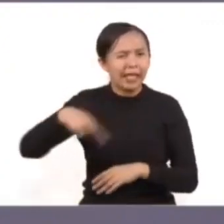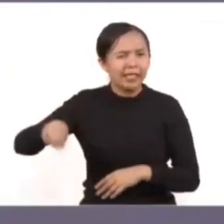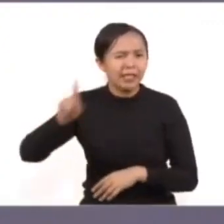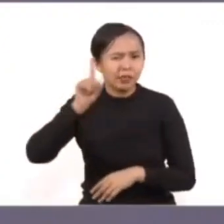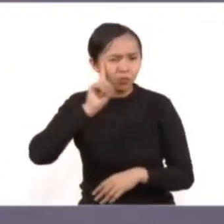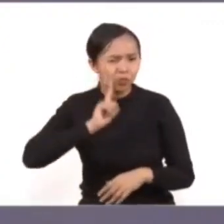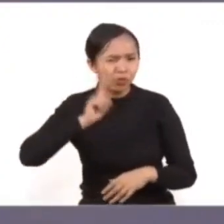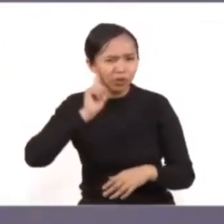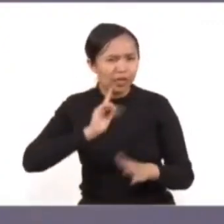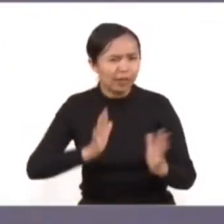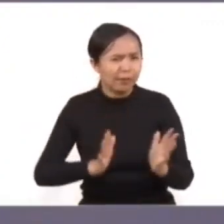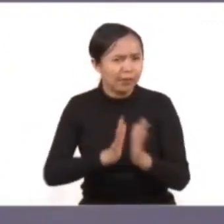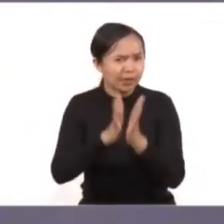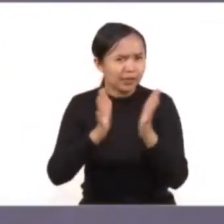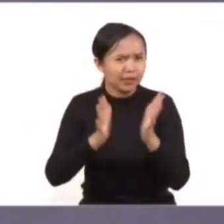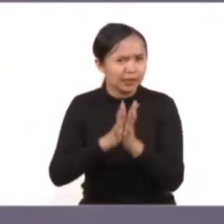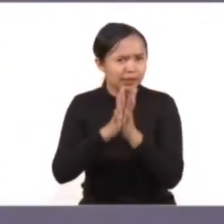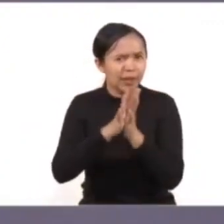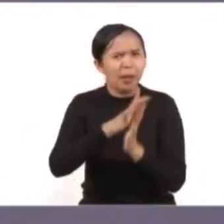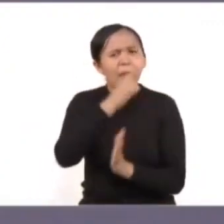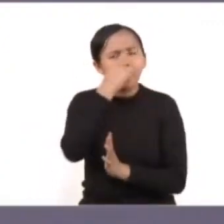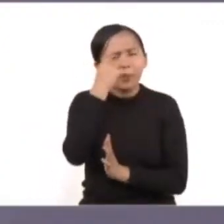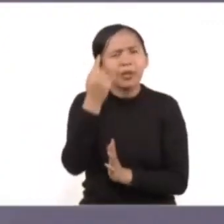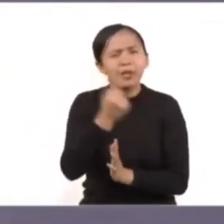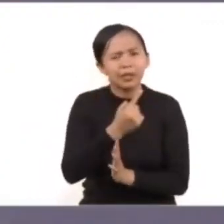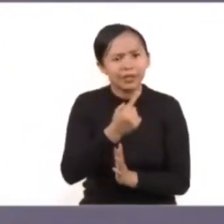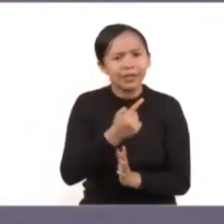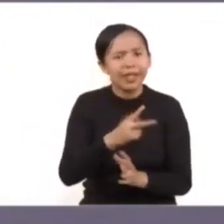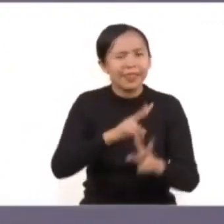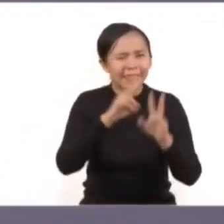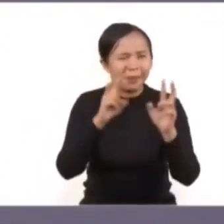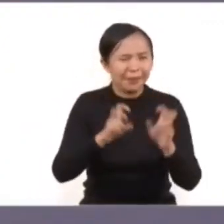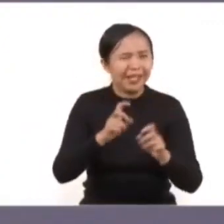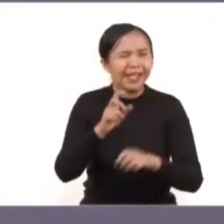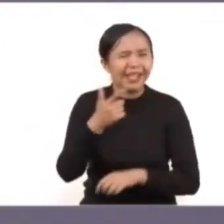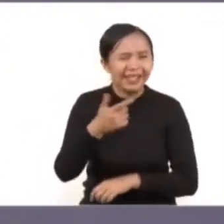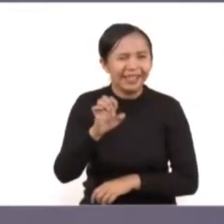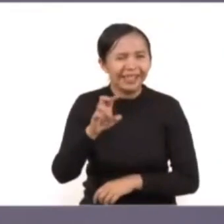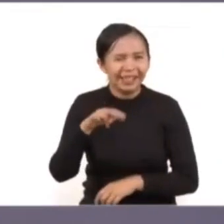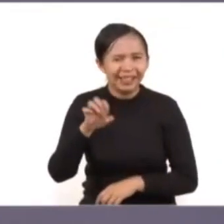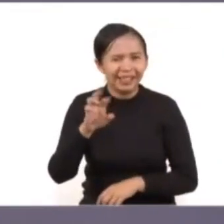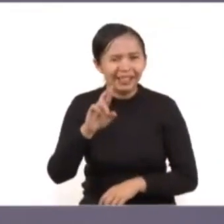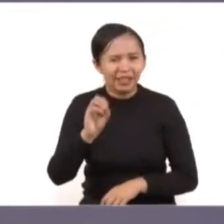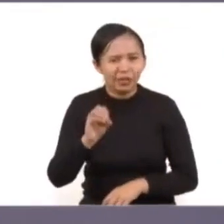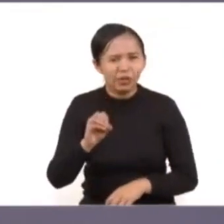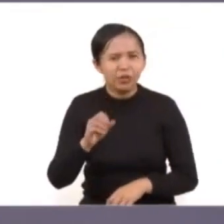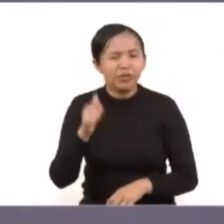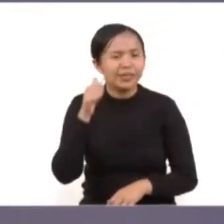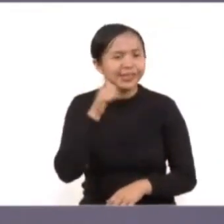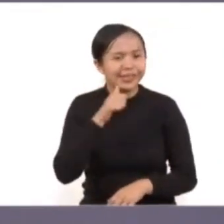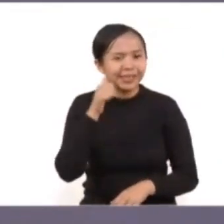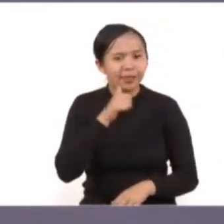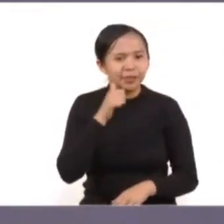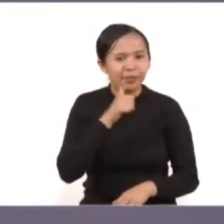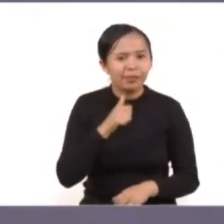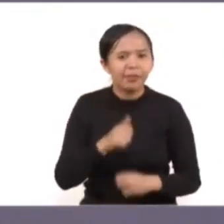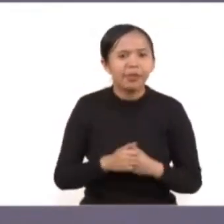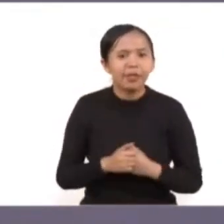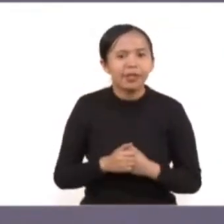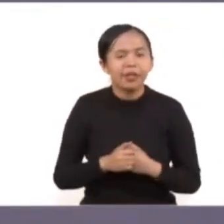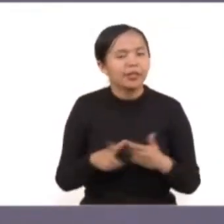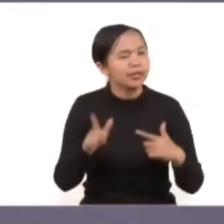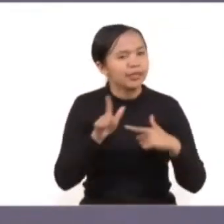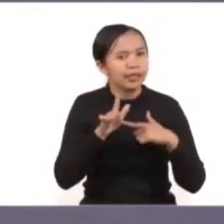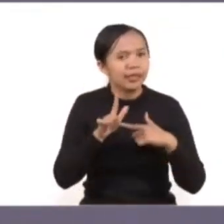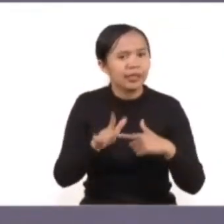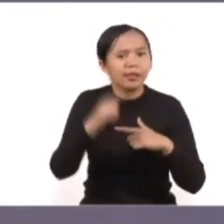las mujeres en la construcción de una agenda en materia de género fue, es y será trascendental para